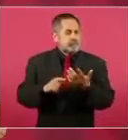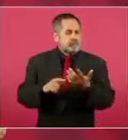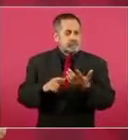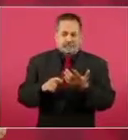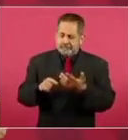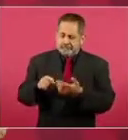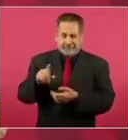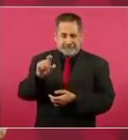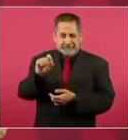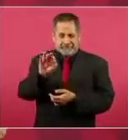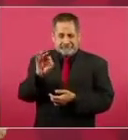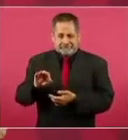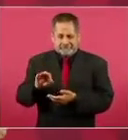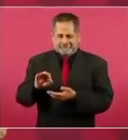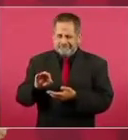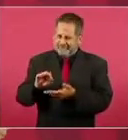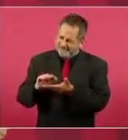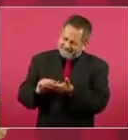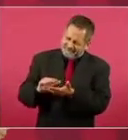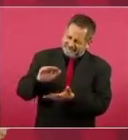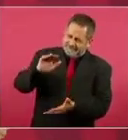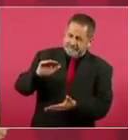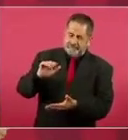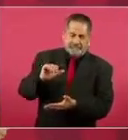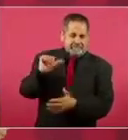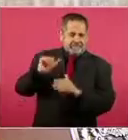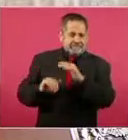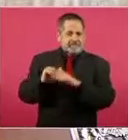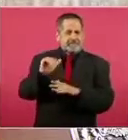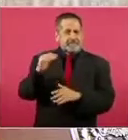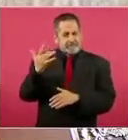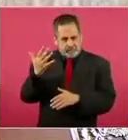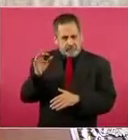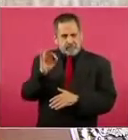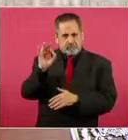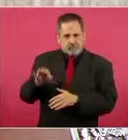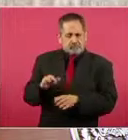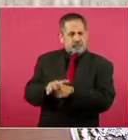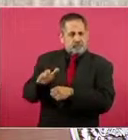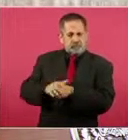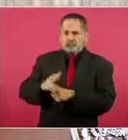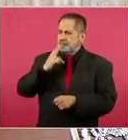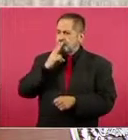del 50 por ciento del fertilizante que necesitamos y